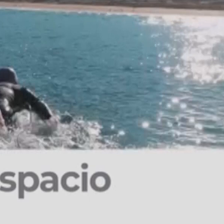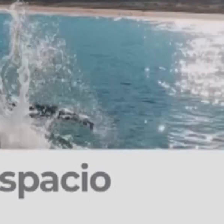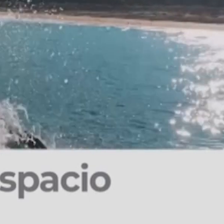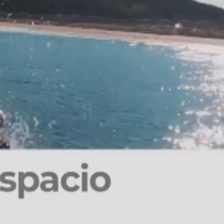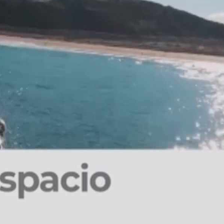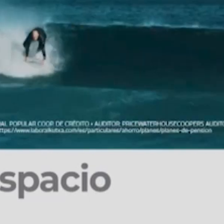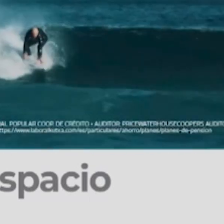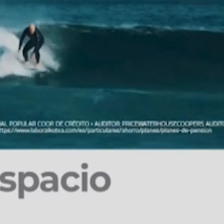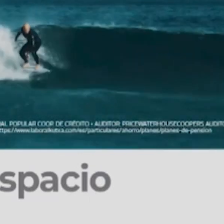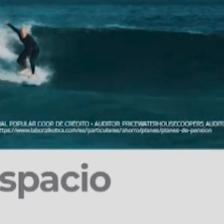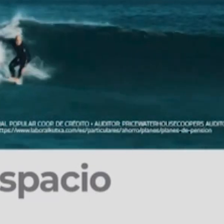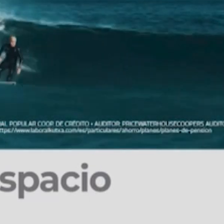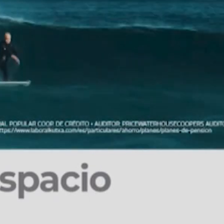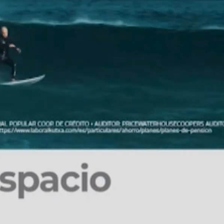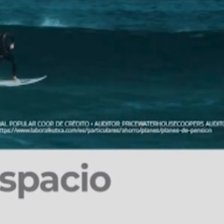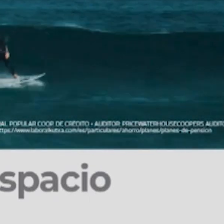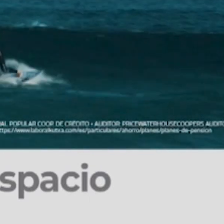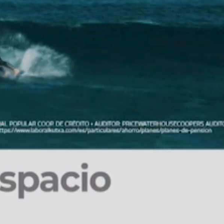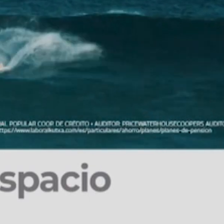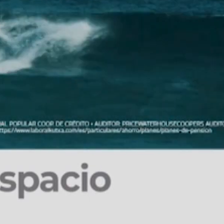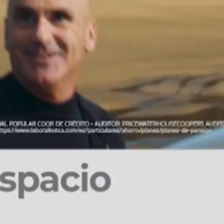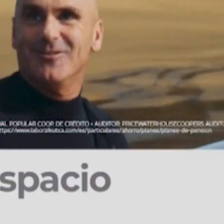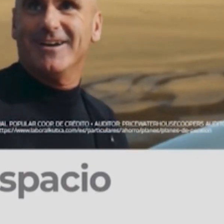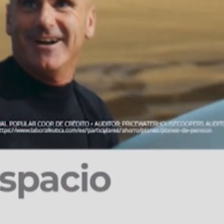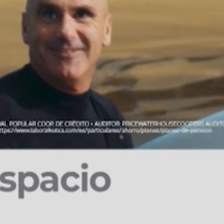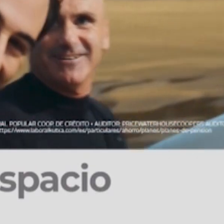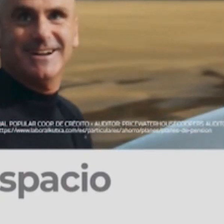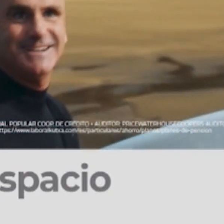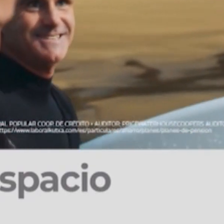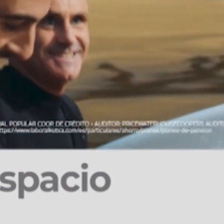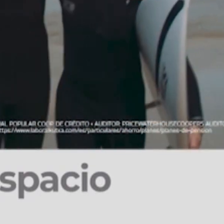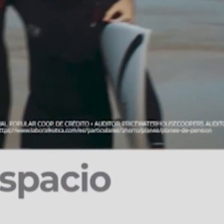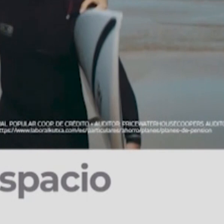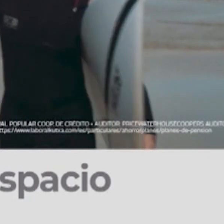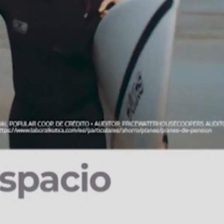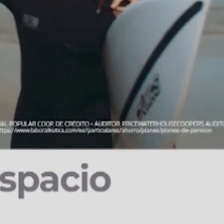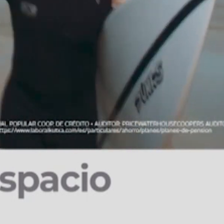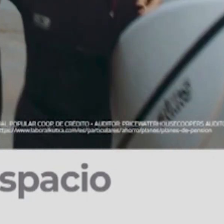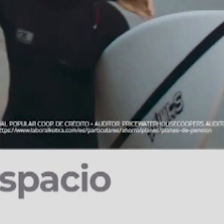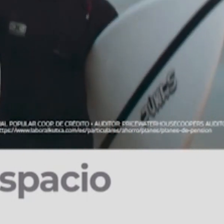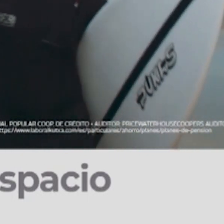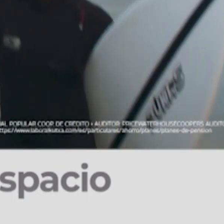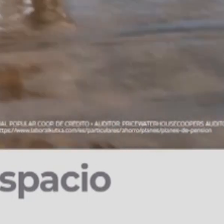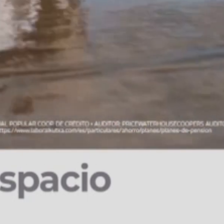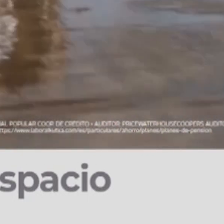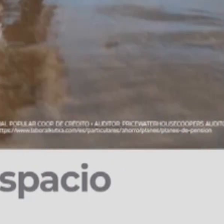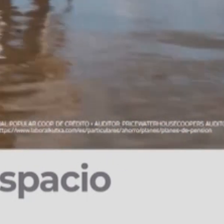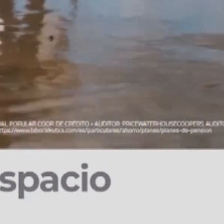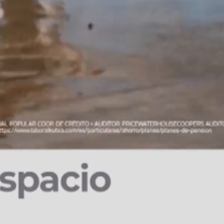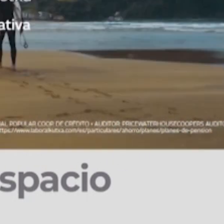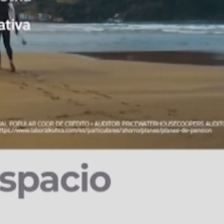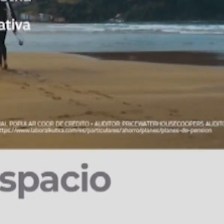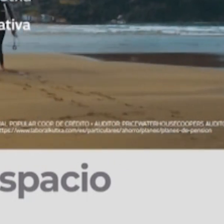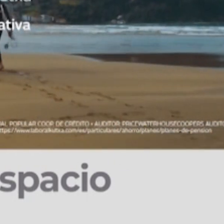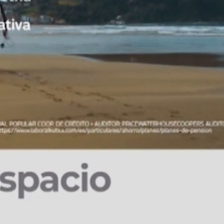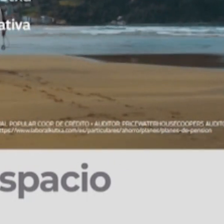Dejarte guiar, desconfiar en quien siempre va a estar a tu lado. Siempre. Planes de pensión, ciclo de vida. El valor de acompañarte.